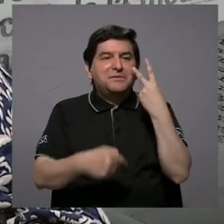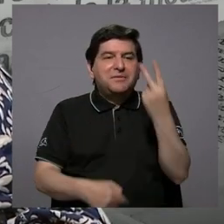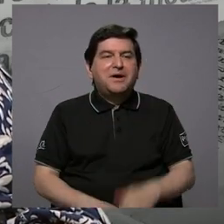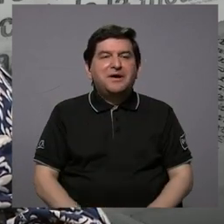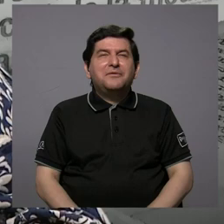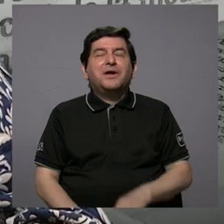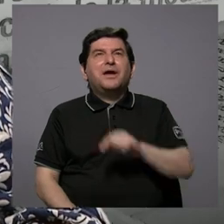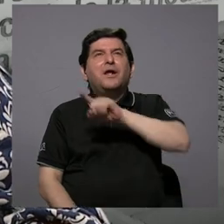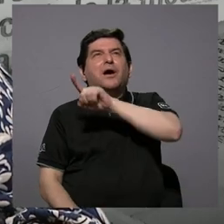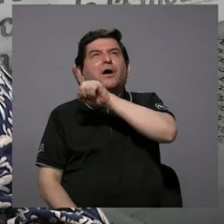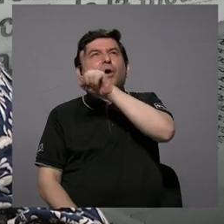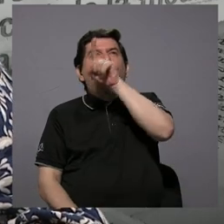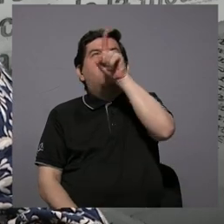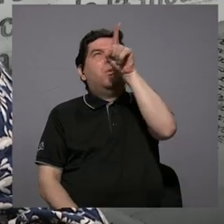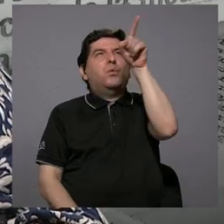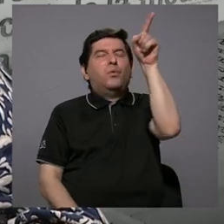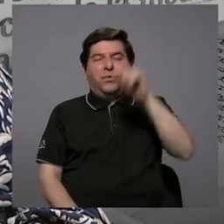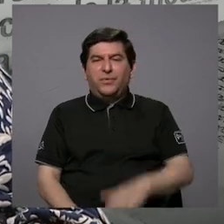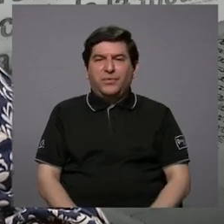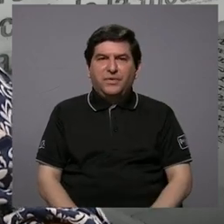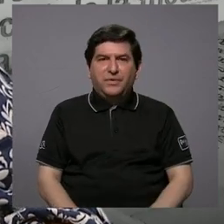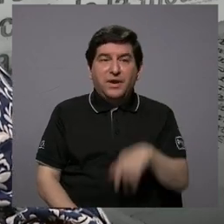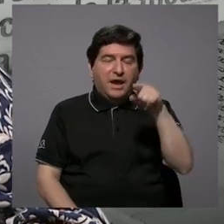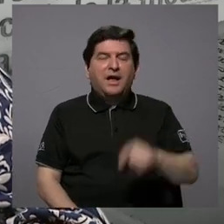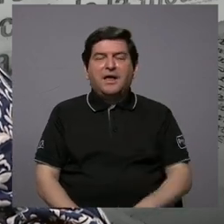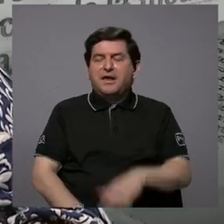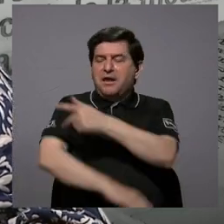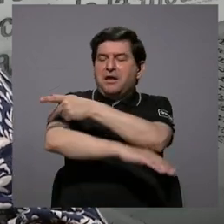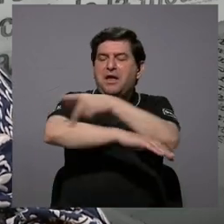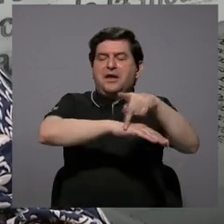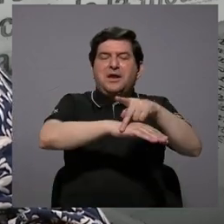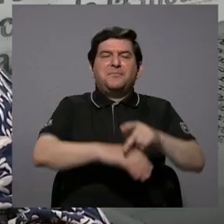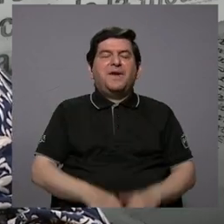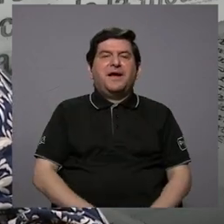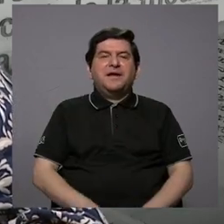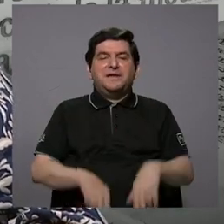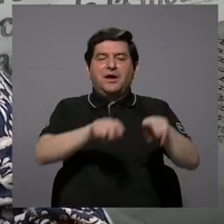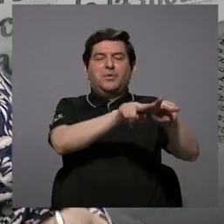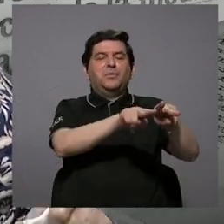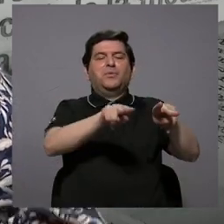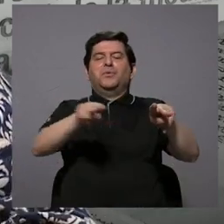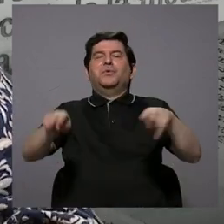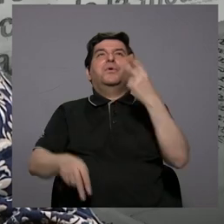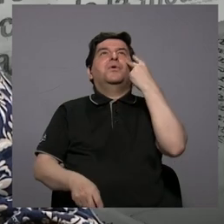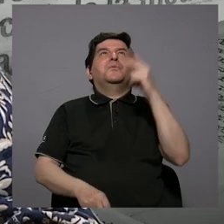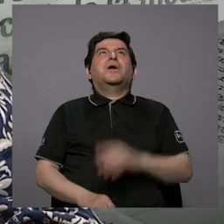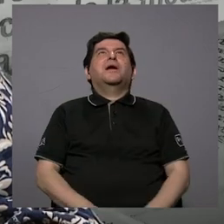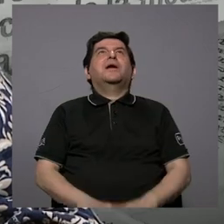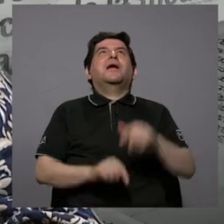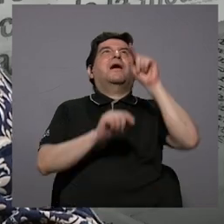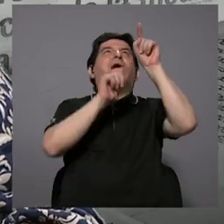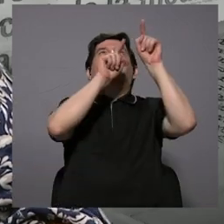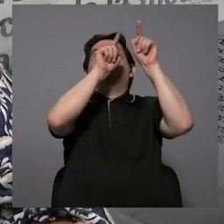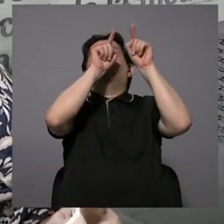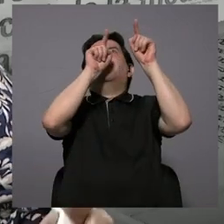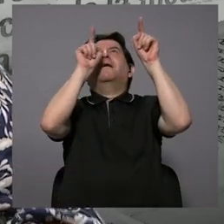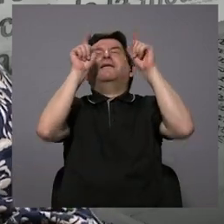cometas. Nos sentaba en la playa, bueno, nos acostaba en la playa para ver los satélites.